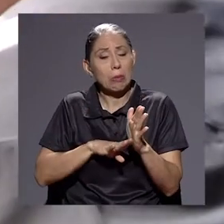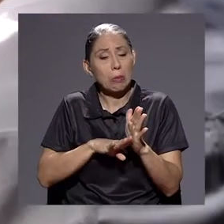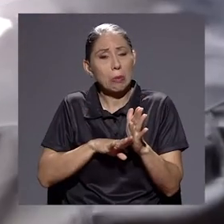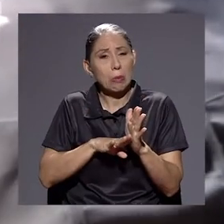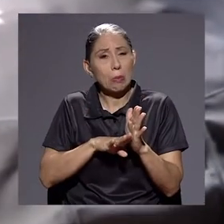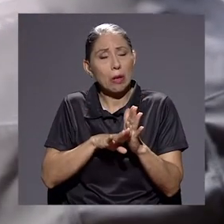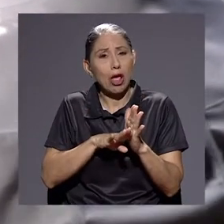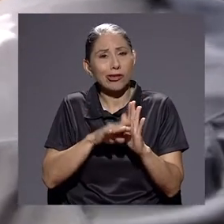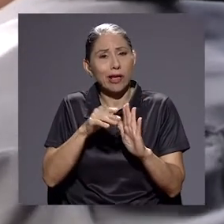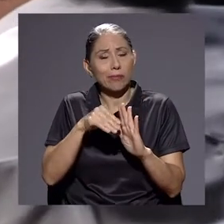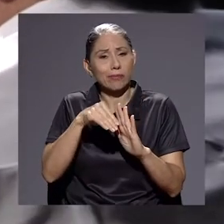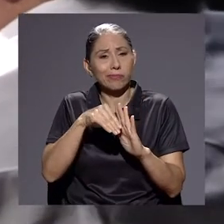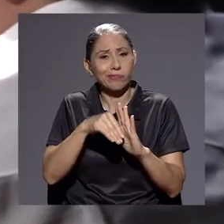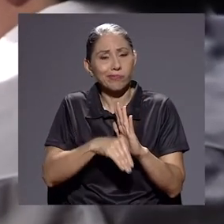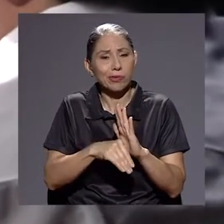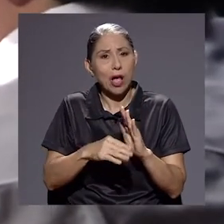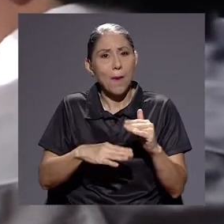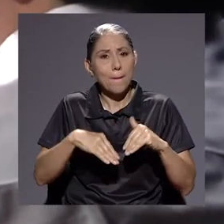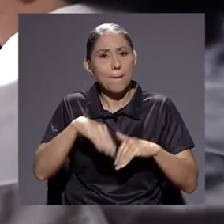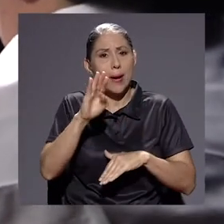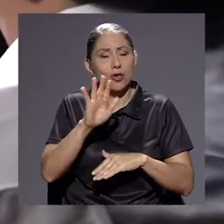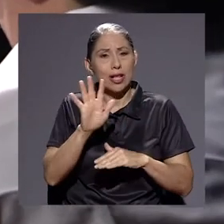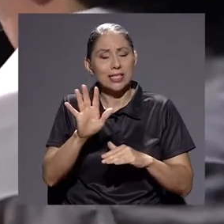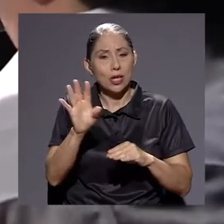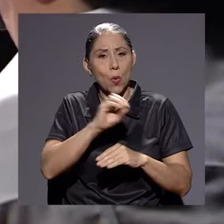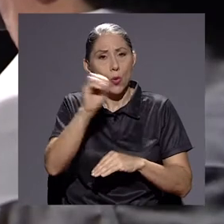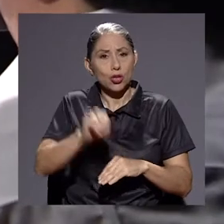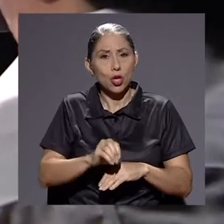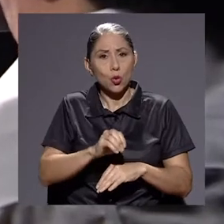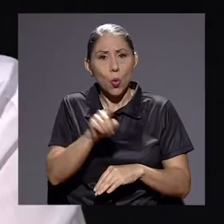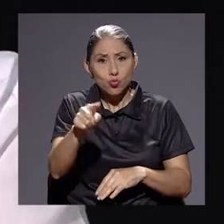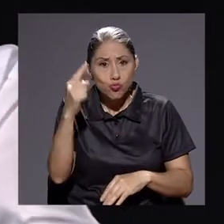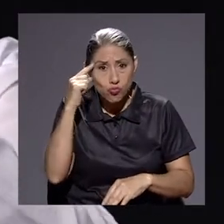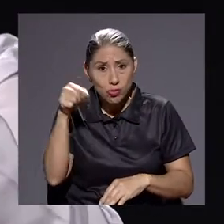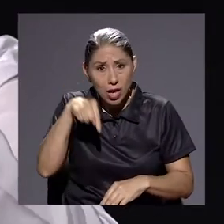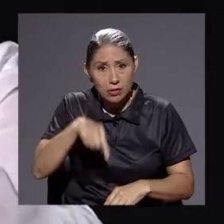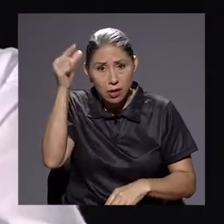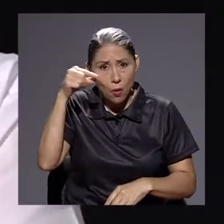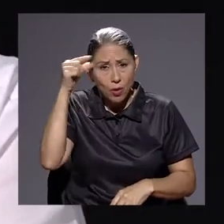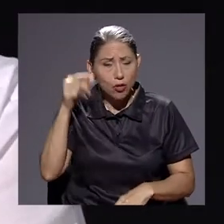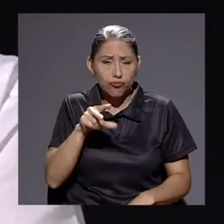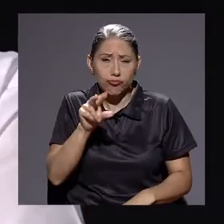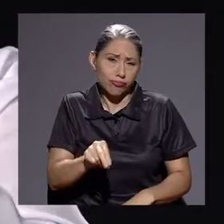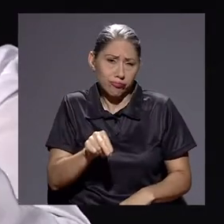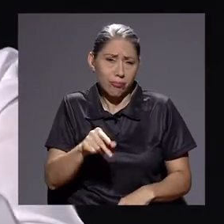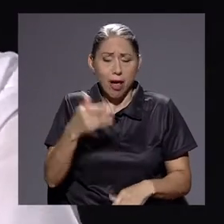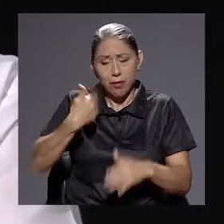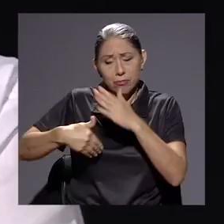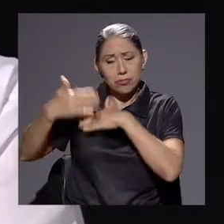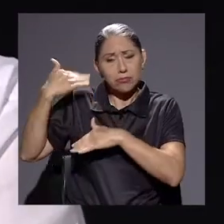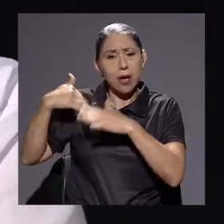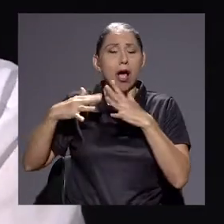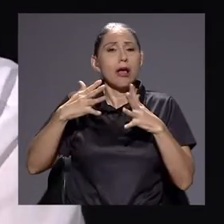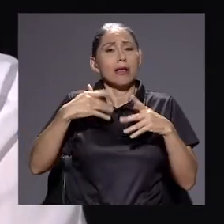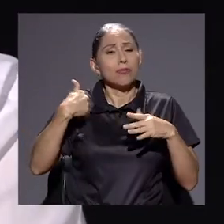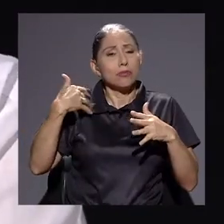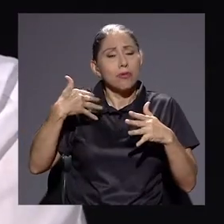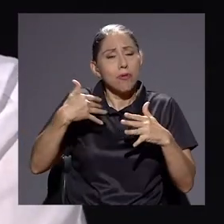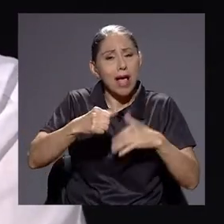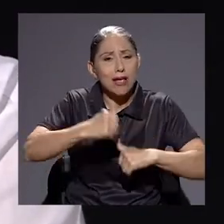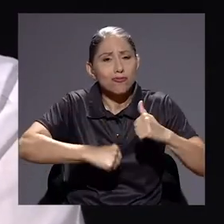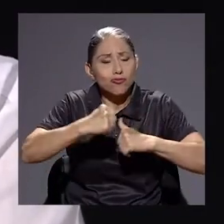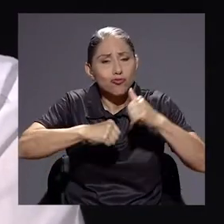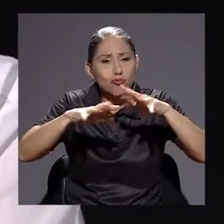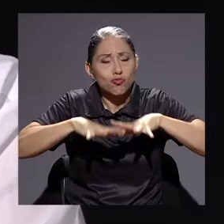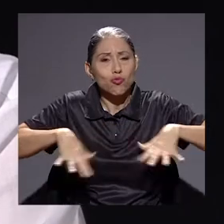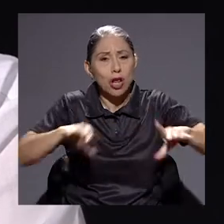Y esto no es un fenómeno para que ustedes piensen que solo este gobierno es un problema de la estructura económica, social y política mundial. Y de ahí